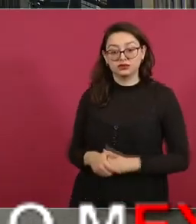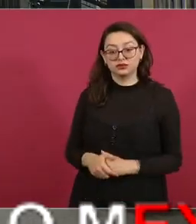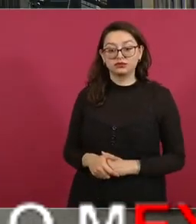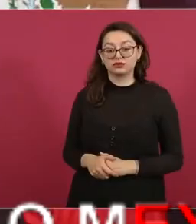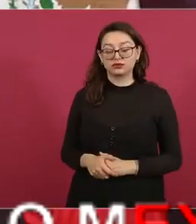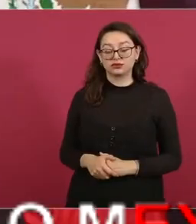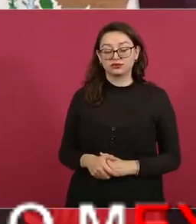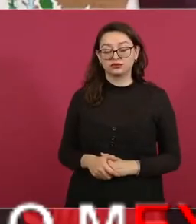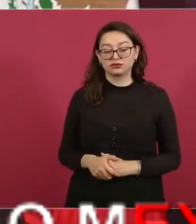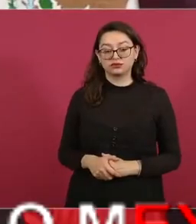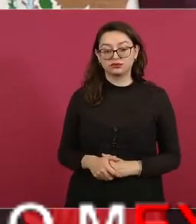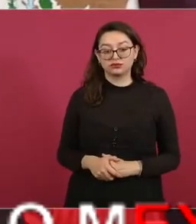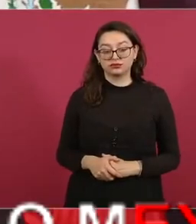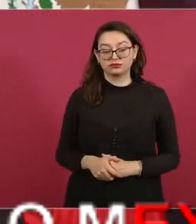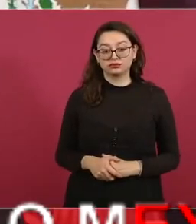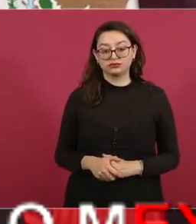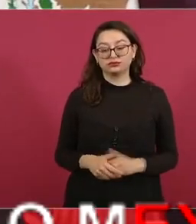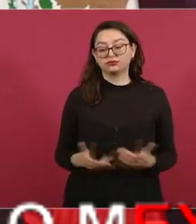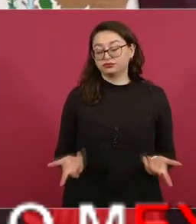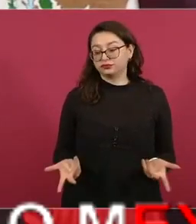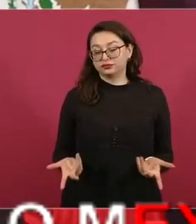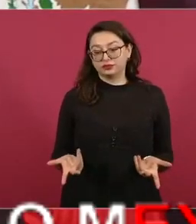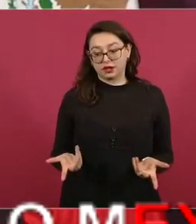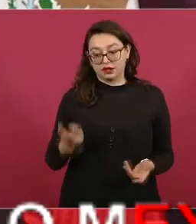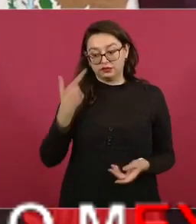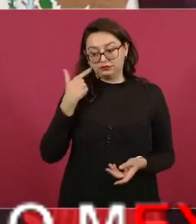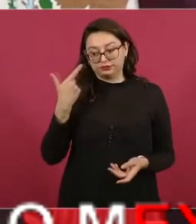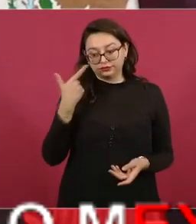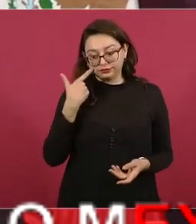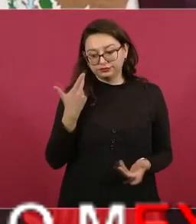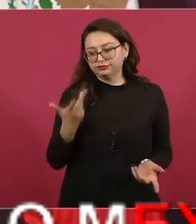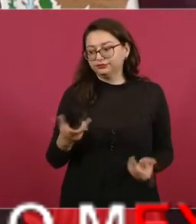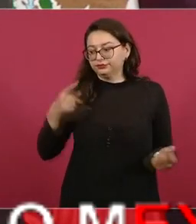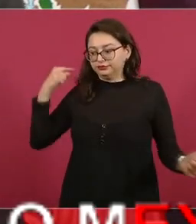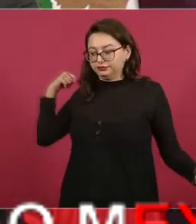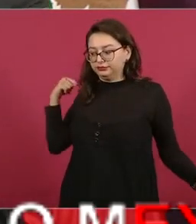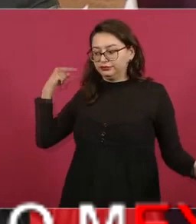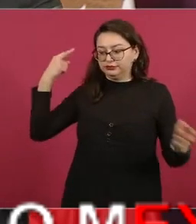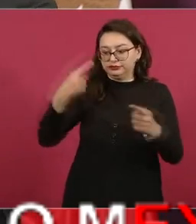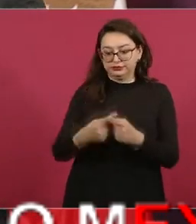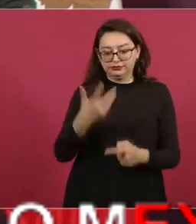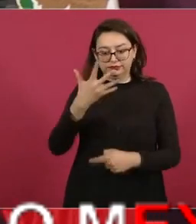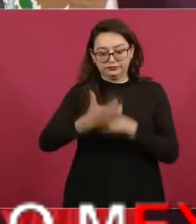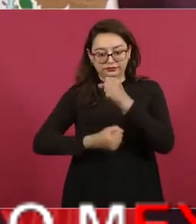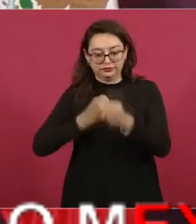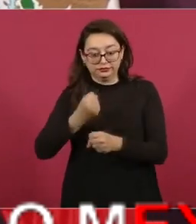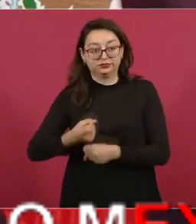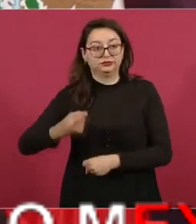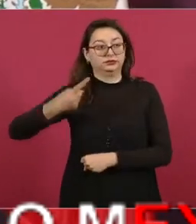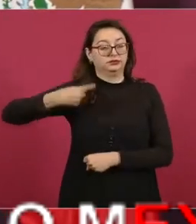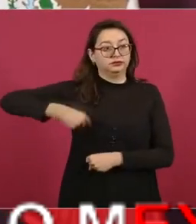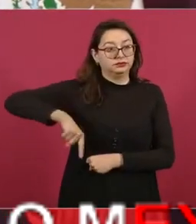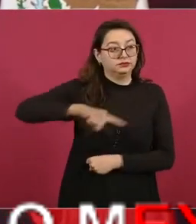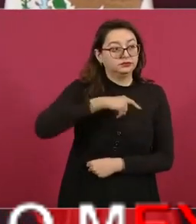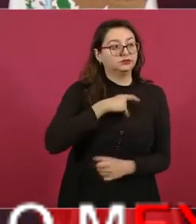los contratos de gas qué hicimos con los reclusorios que